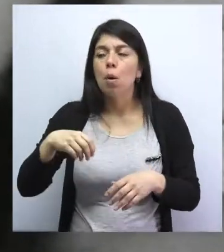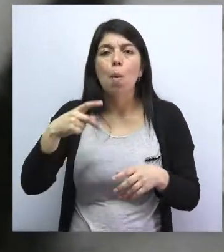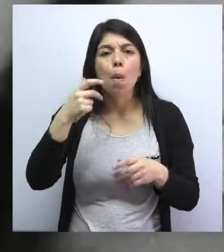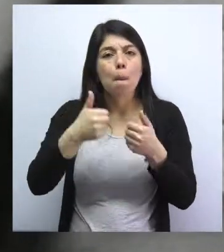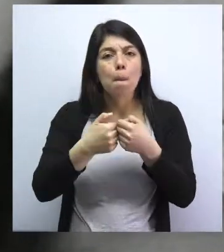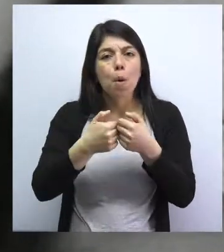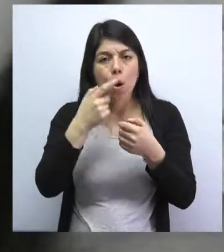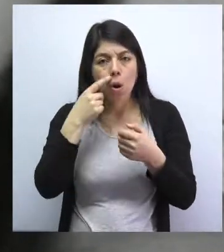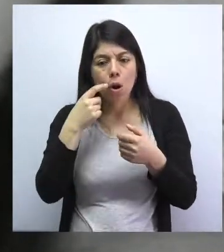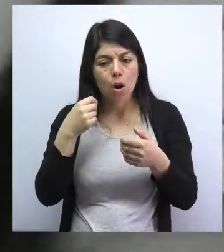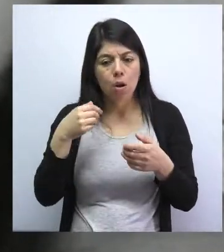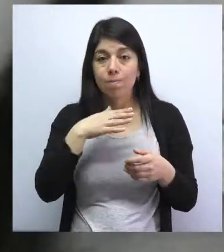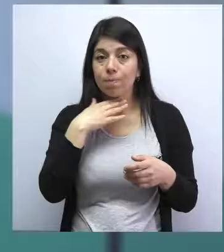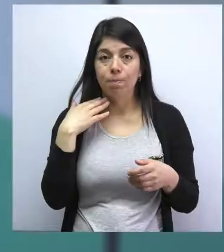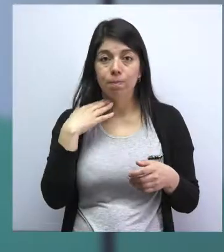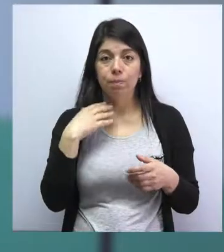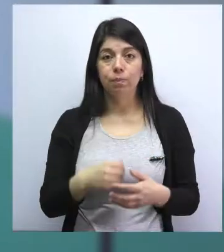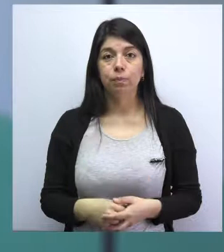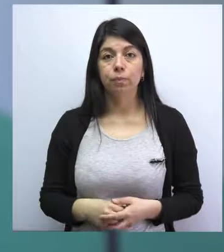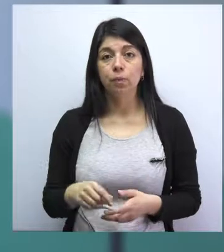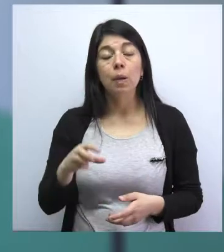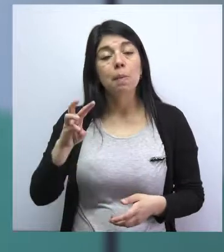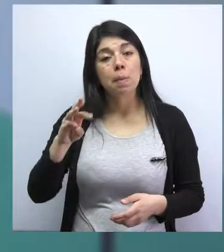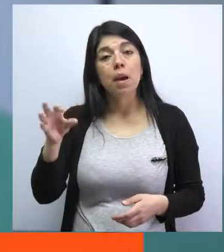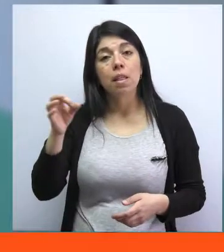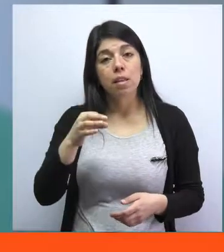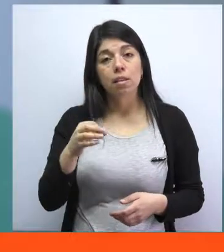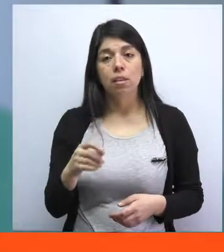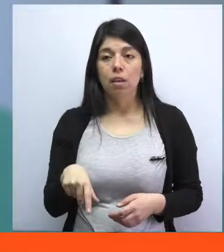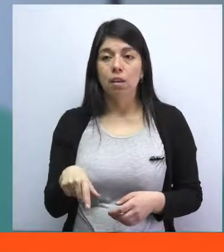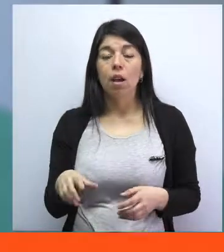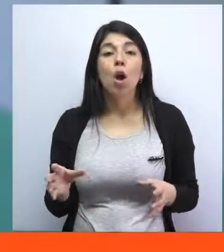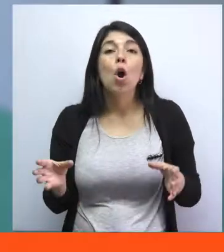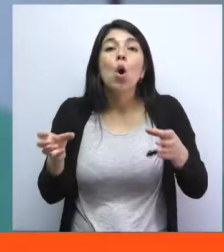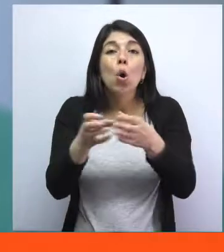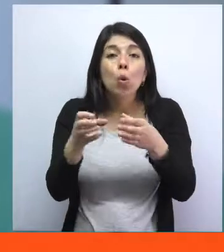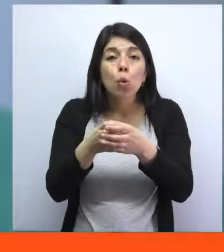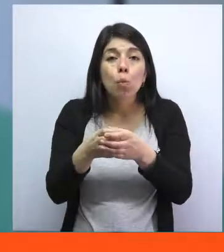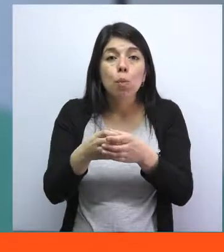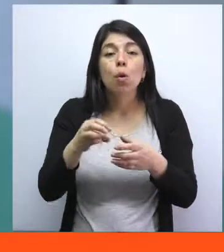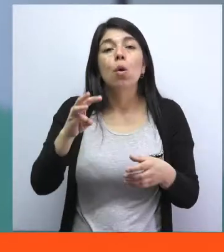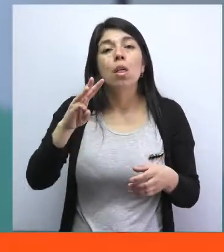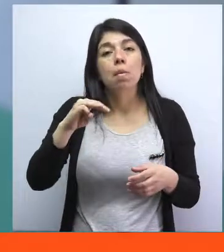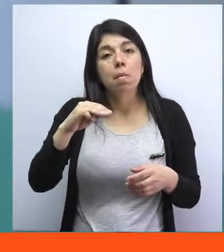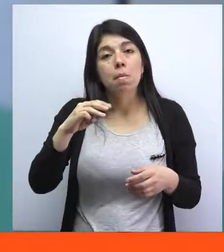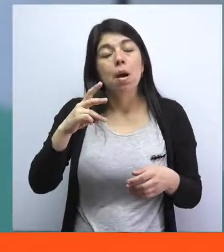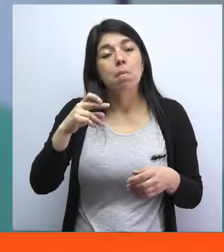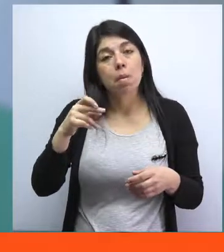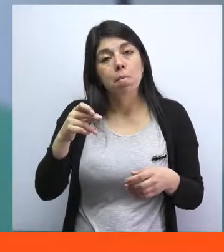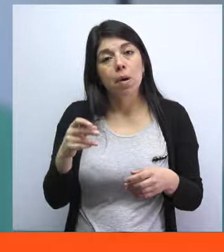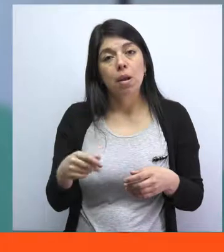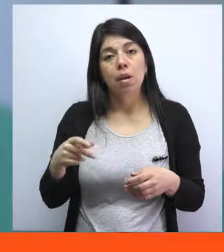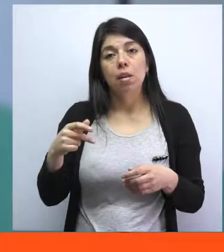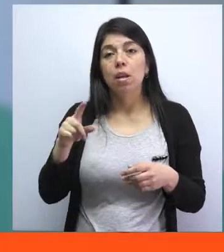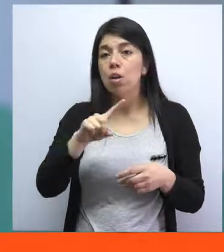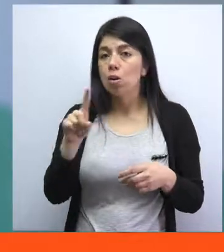ocultaba detrás. Bueno, nuestro movimiento social tiene como fin disminuir la violencia en general, pero la violencia en el